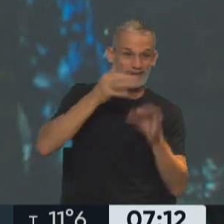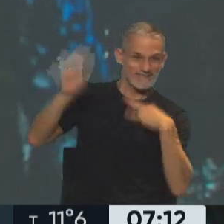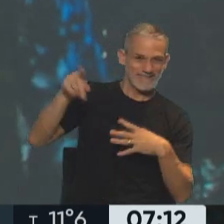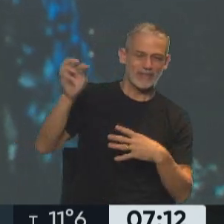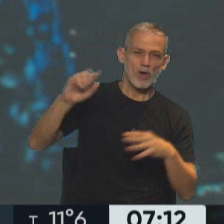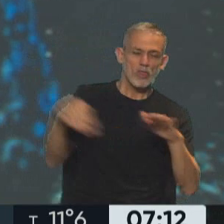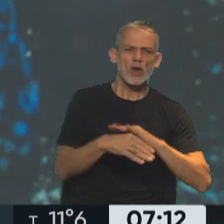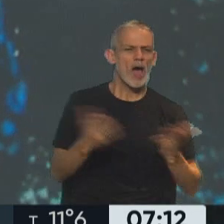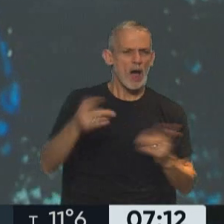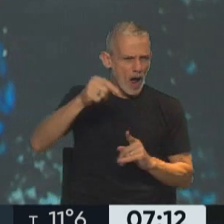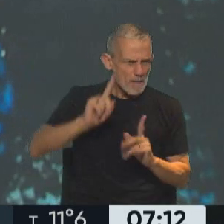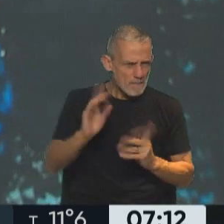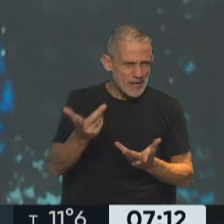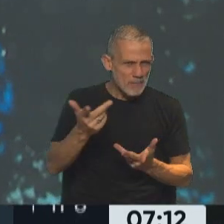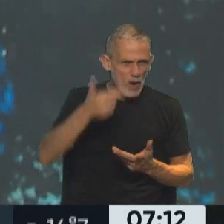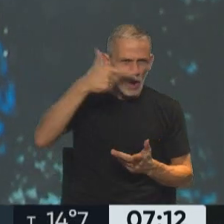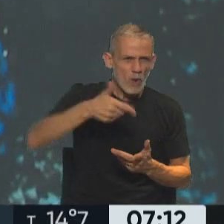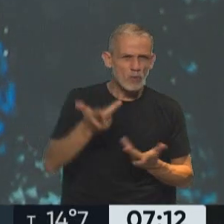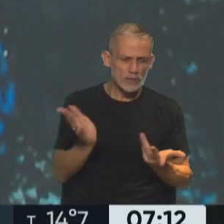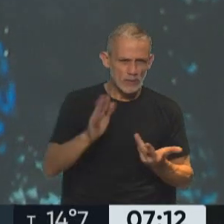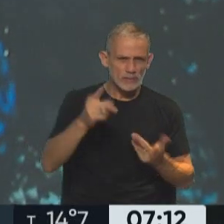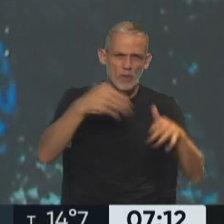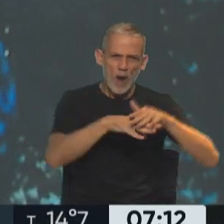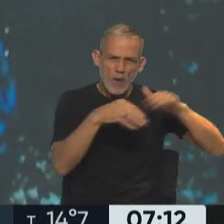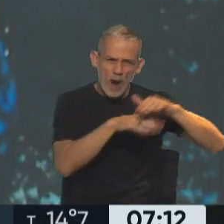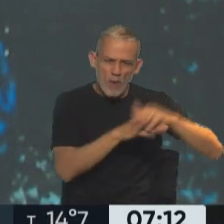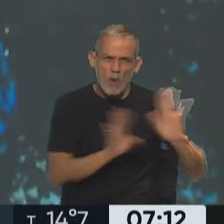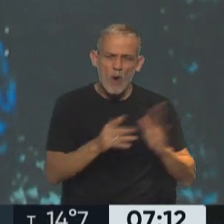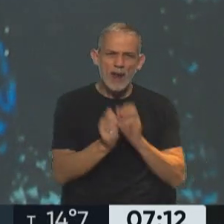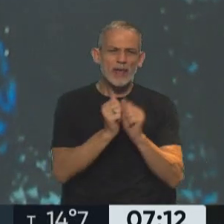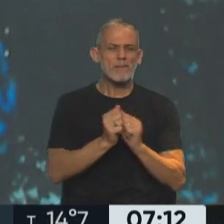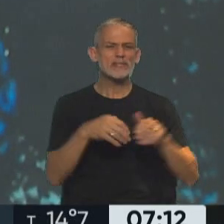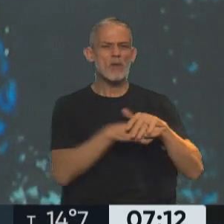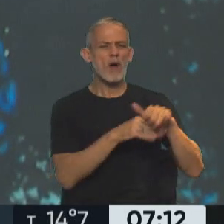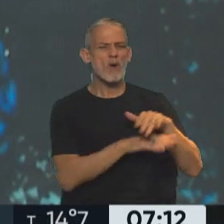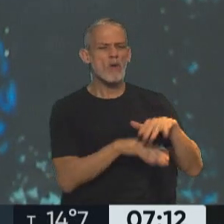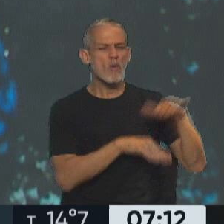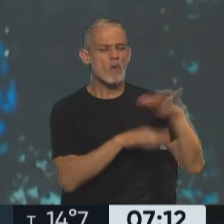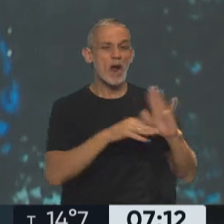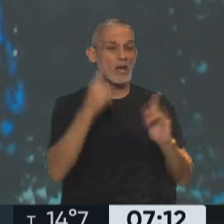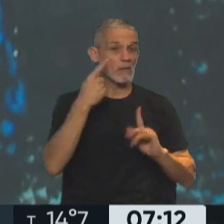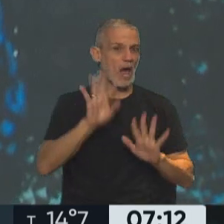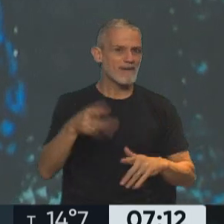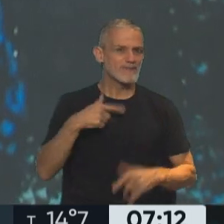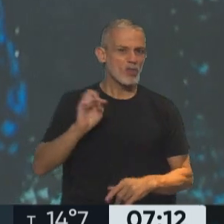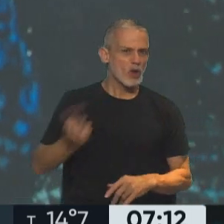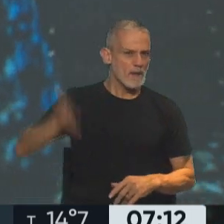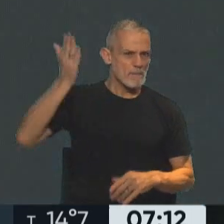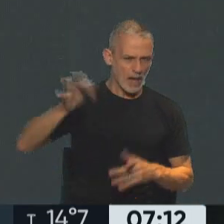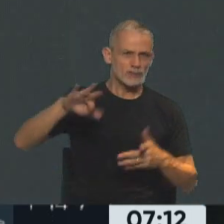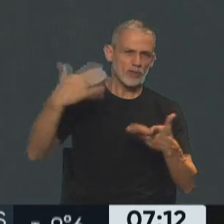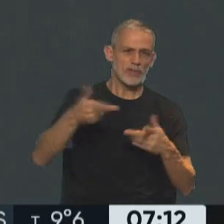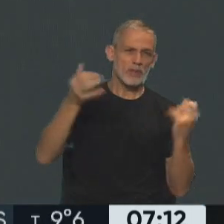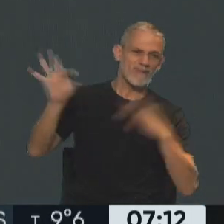¿No pasará lo mismo con el combustible? ¿No habrá acopio de las grandes empresas en este momento de combustible esperando todavía que suba más?